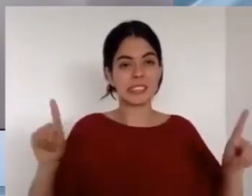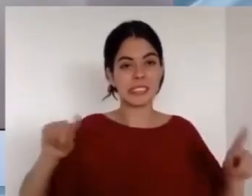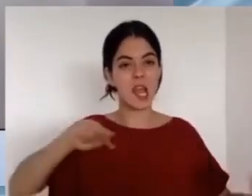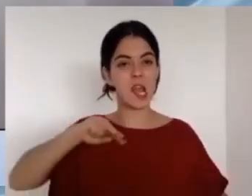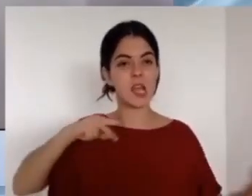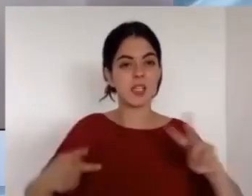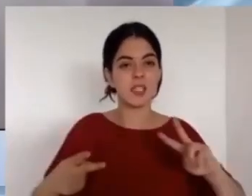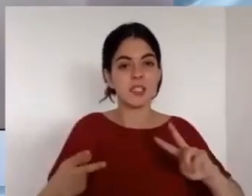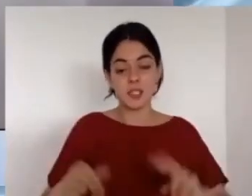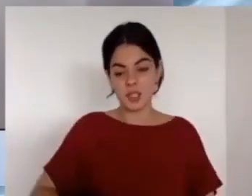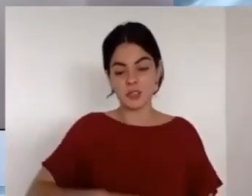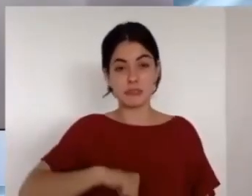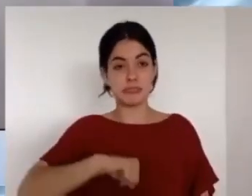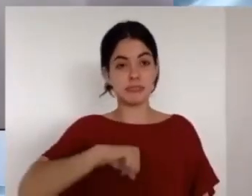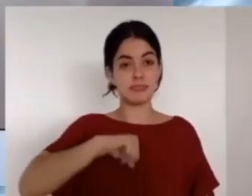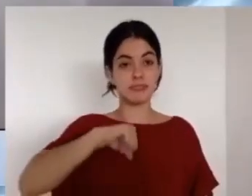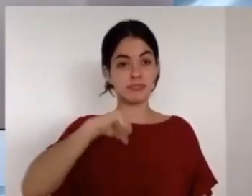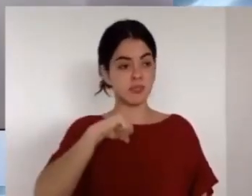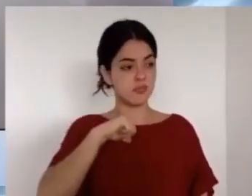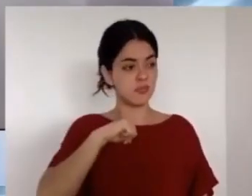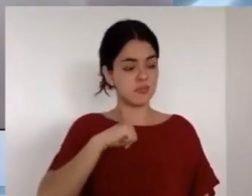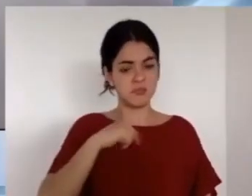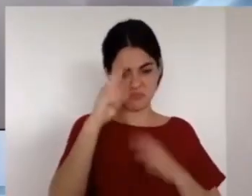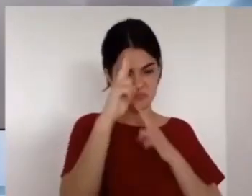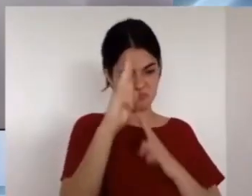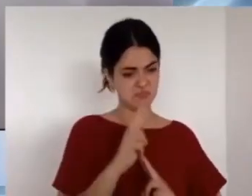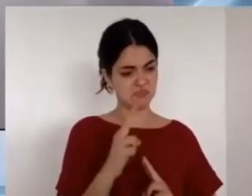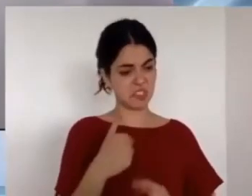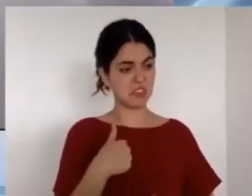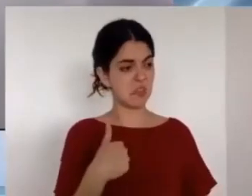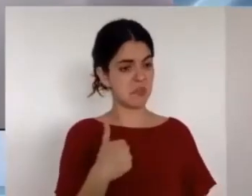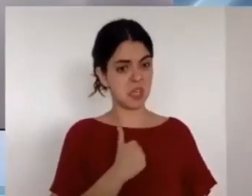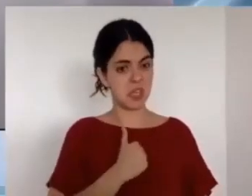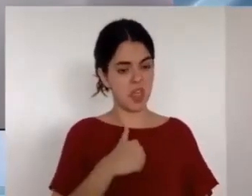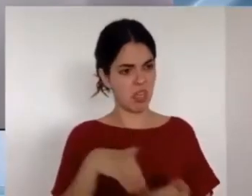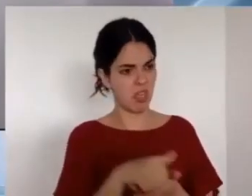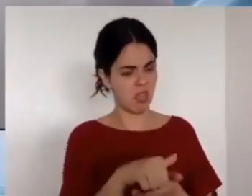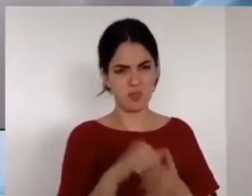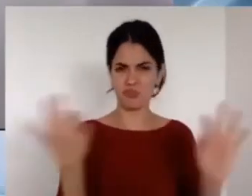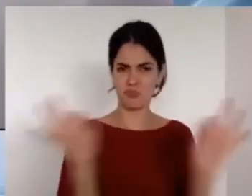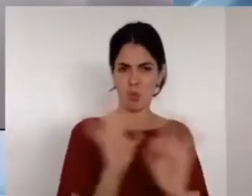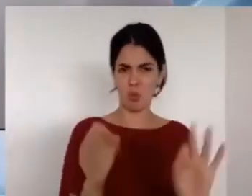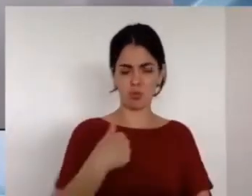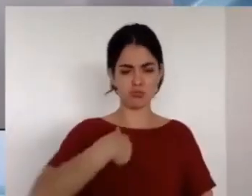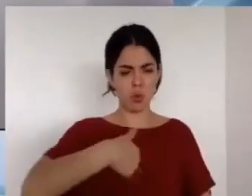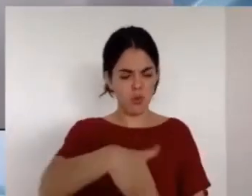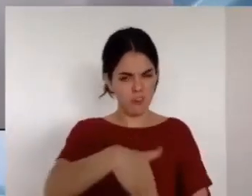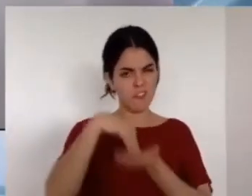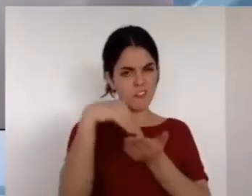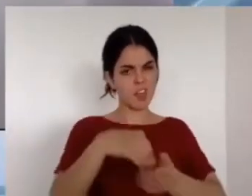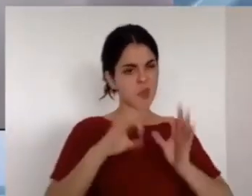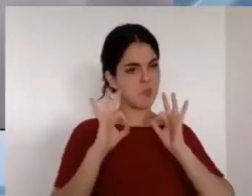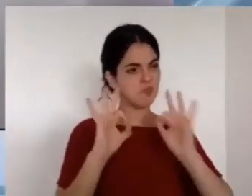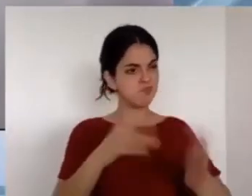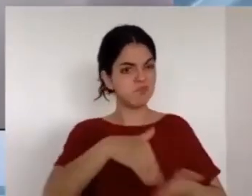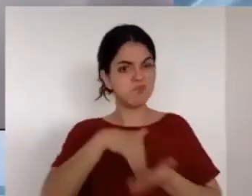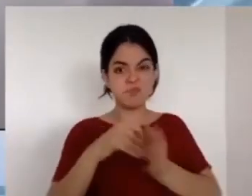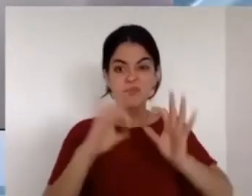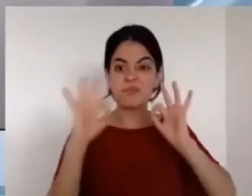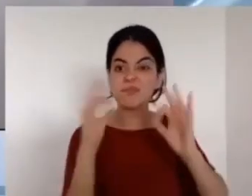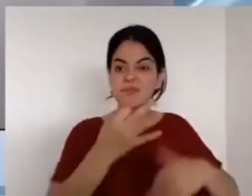esos son rasgos característicos del enemigo y que lo llevaron a la rebelión.